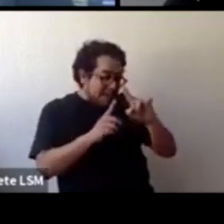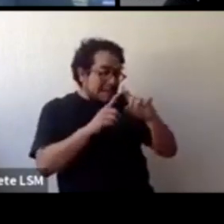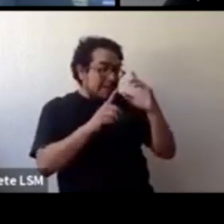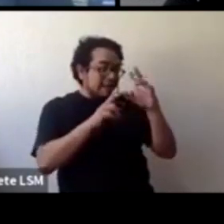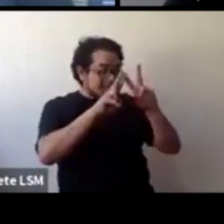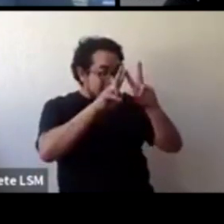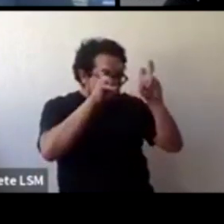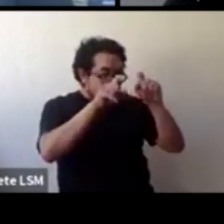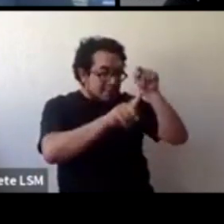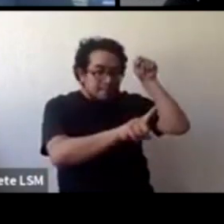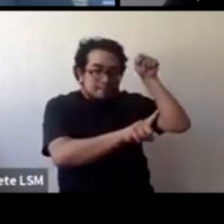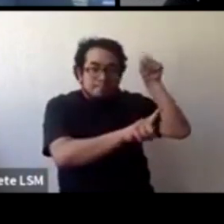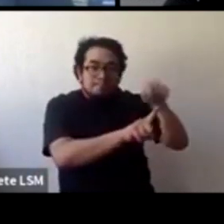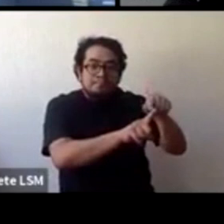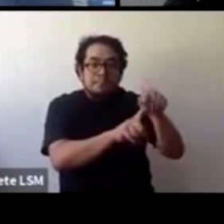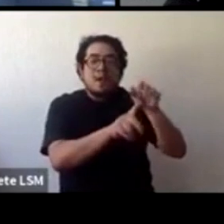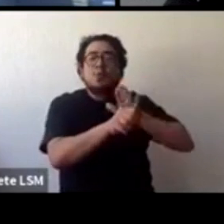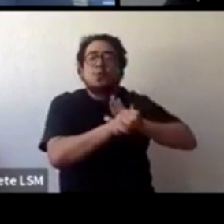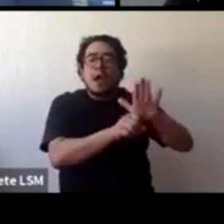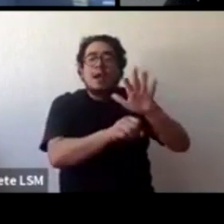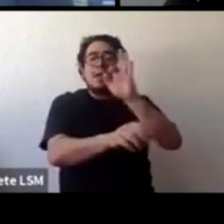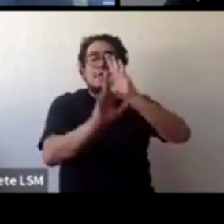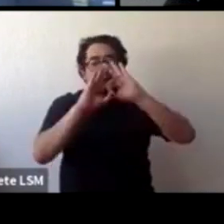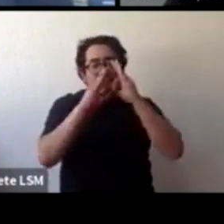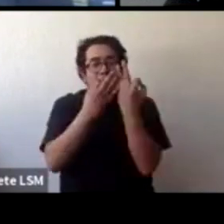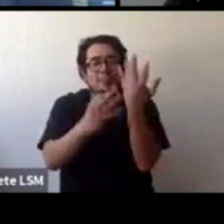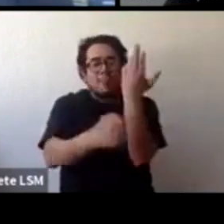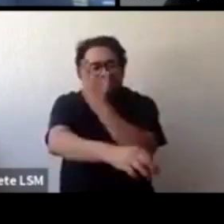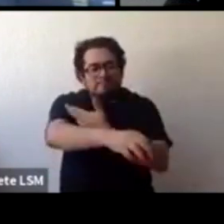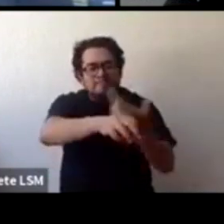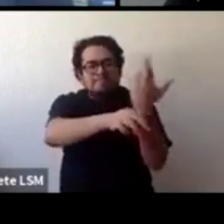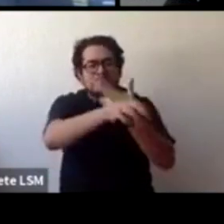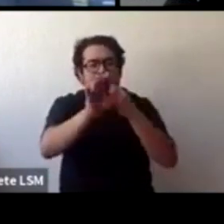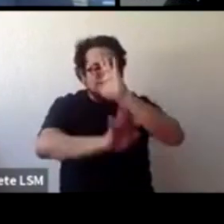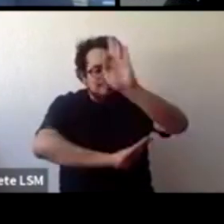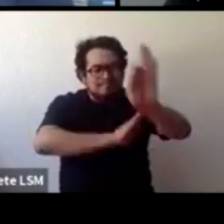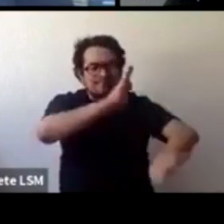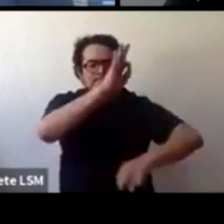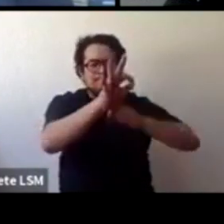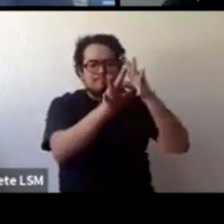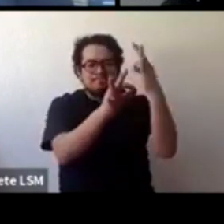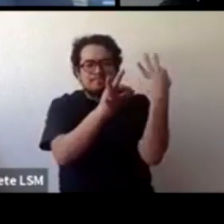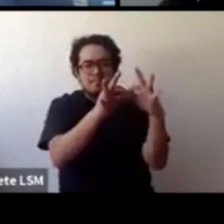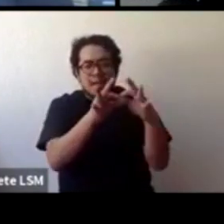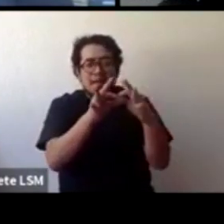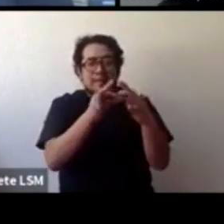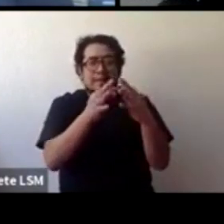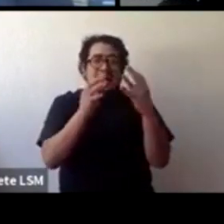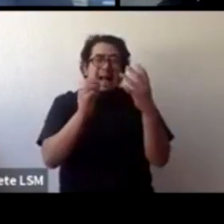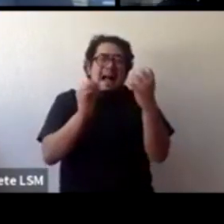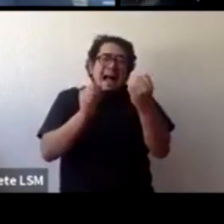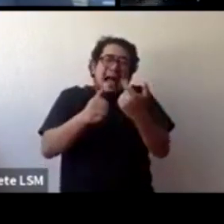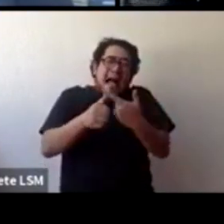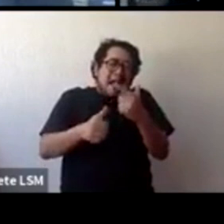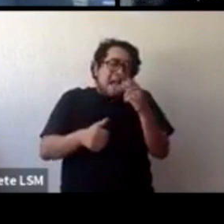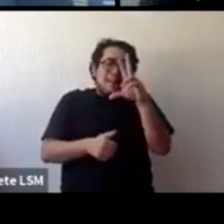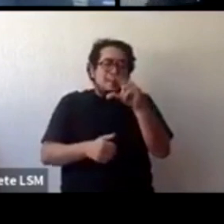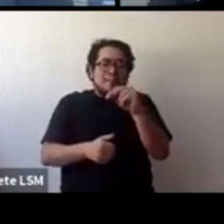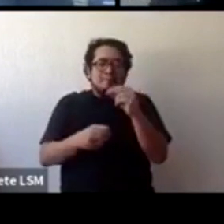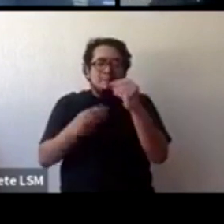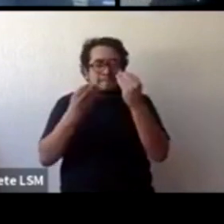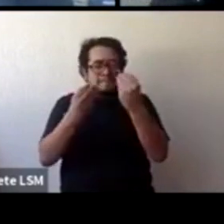protocolos adecuados de intervención en donde también un tema que no ayuda mucho es que